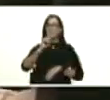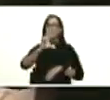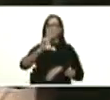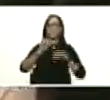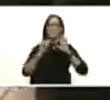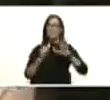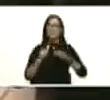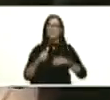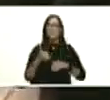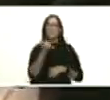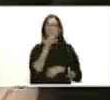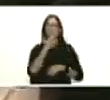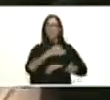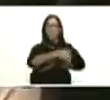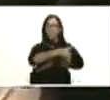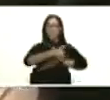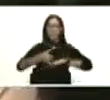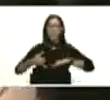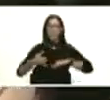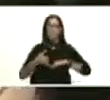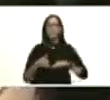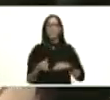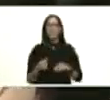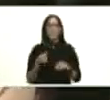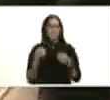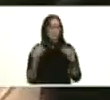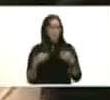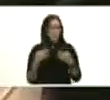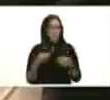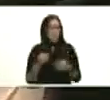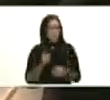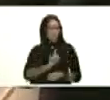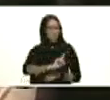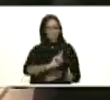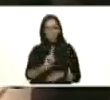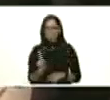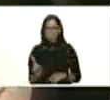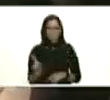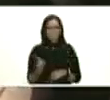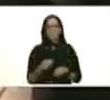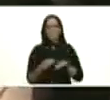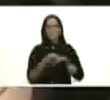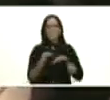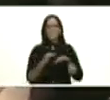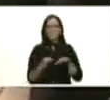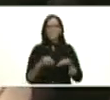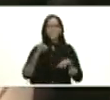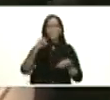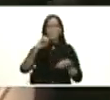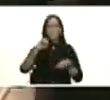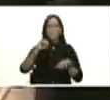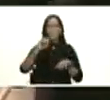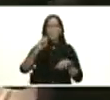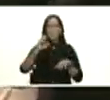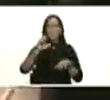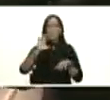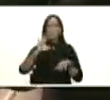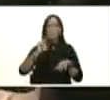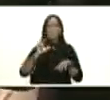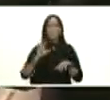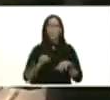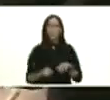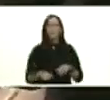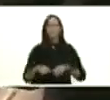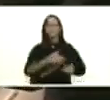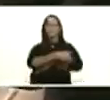pero no es una falla de borde común y corriente en el municipio de Monte Carmelo por ejemplo presidente fallas de borde de más